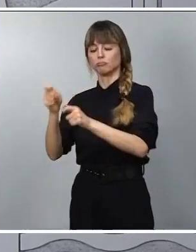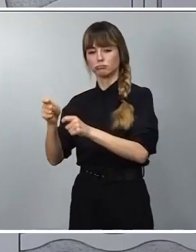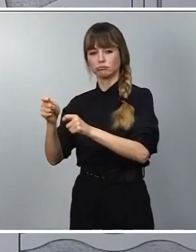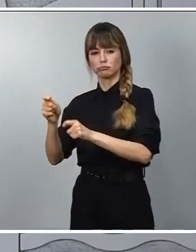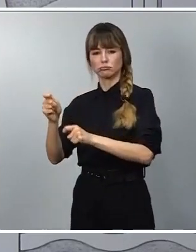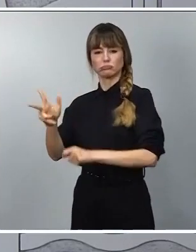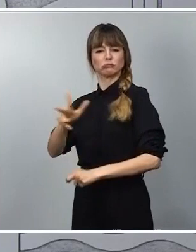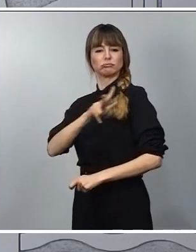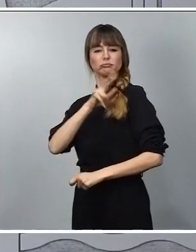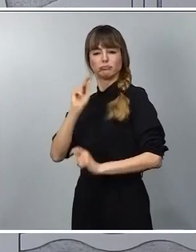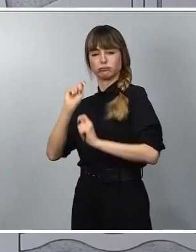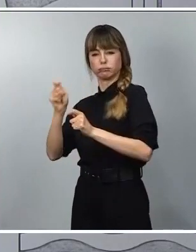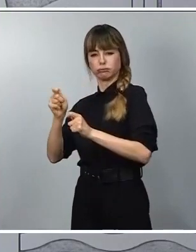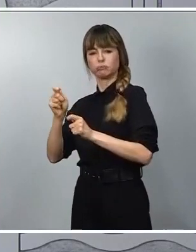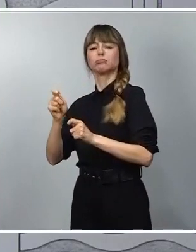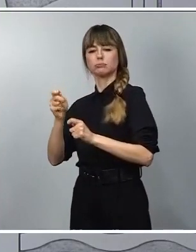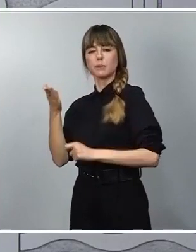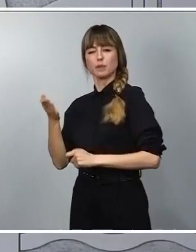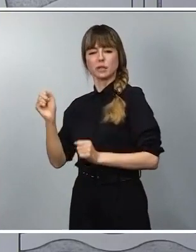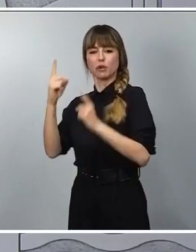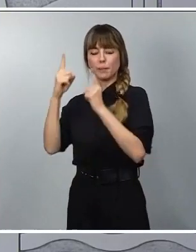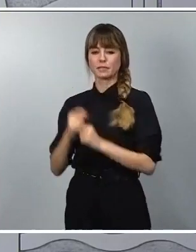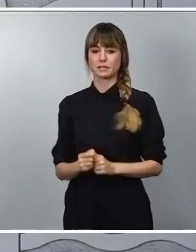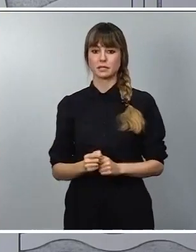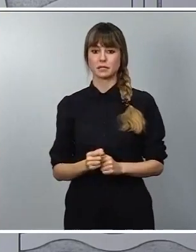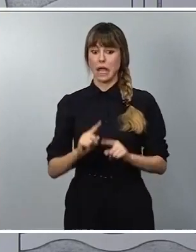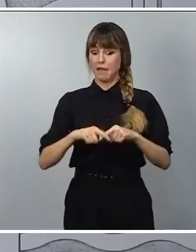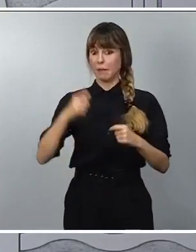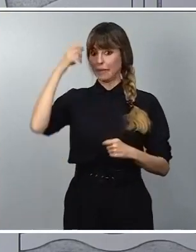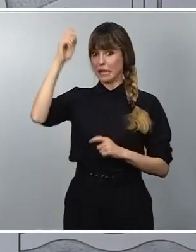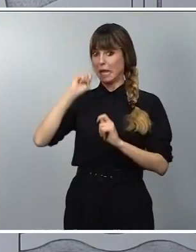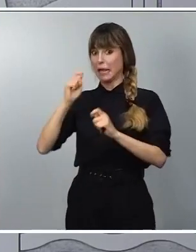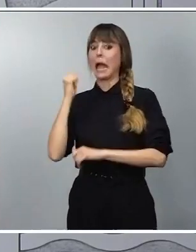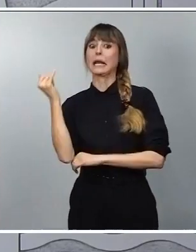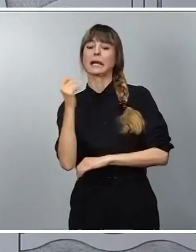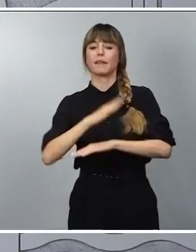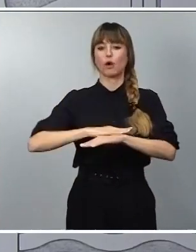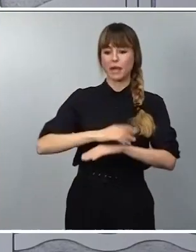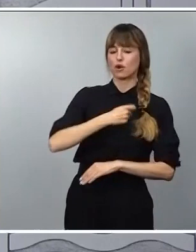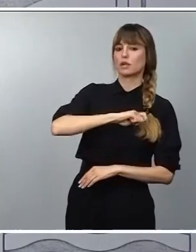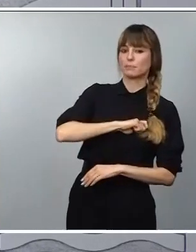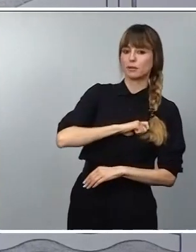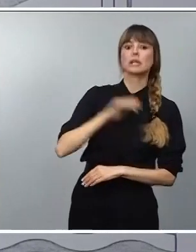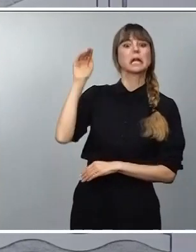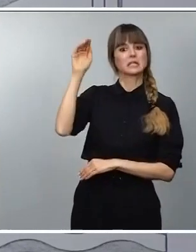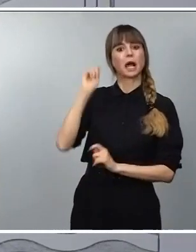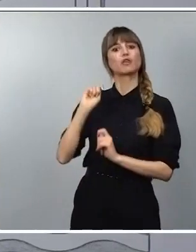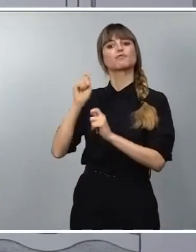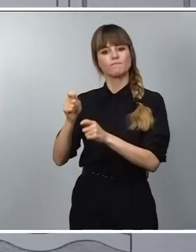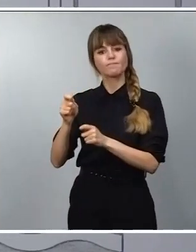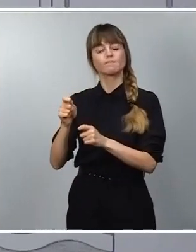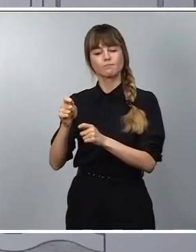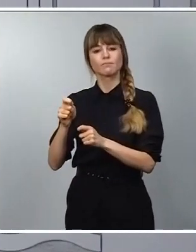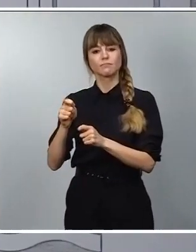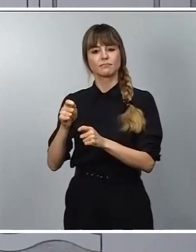honorífica entre las órdenes civiles españolas, que se otorga a los miembros de las familias reales y jefes de Estado, tanto españoles como extranjeros, que será también una